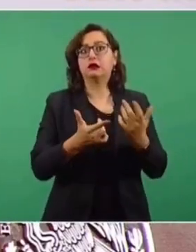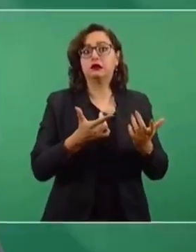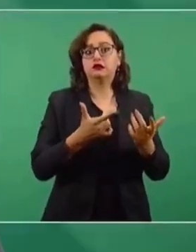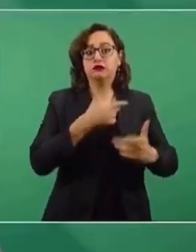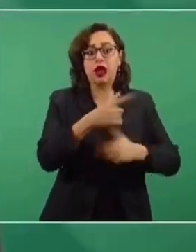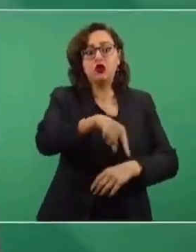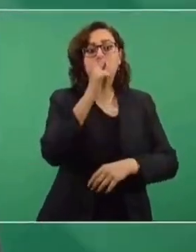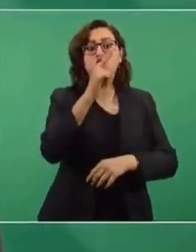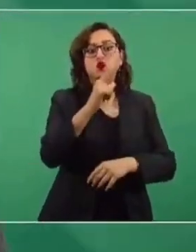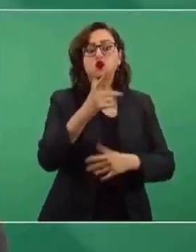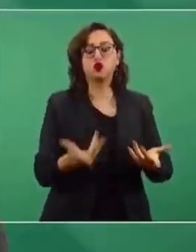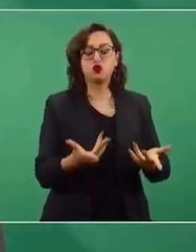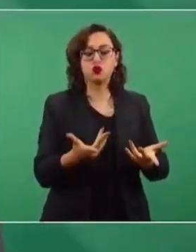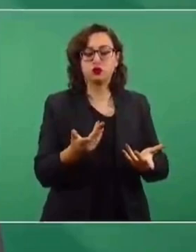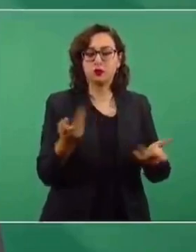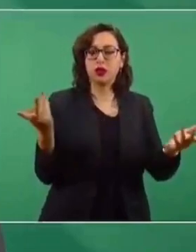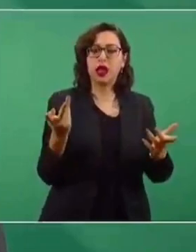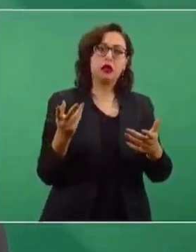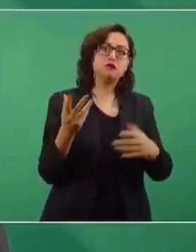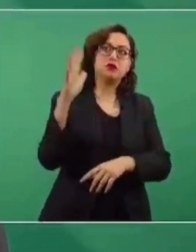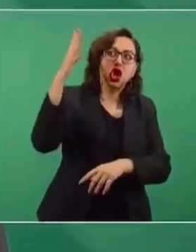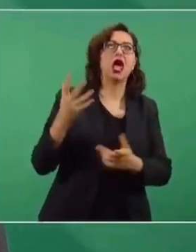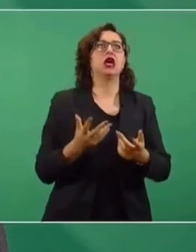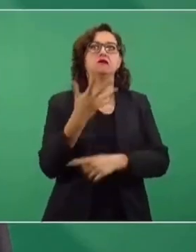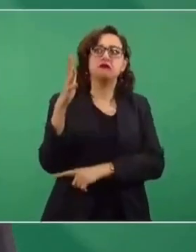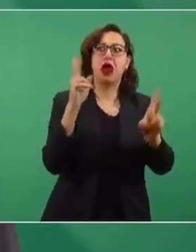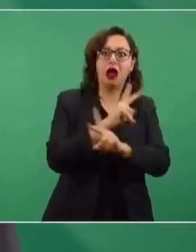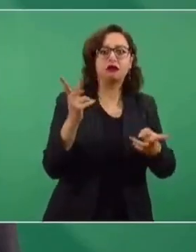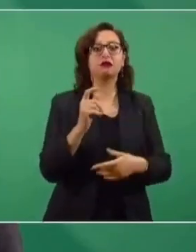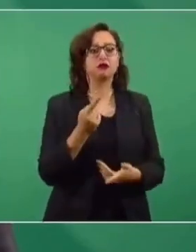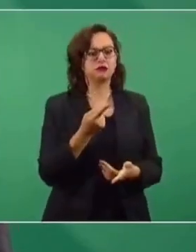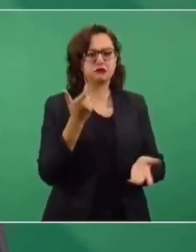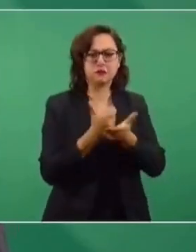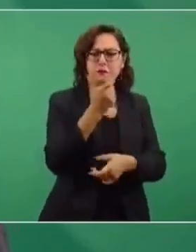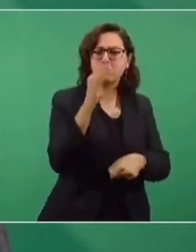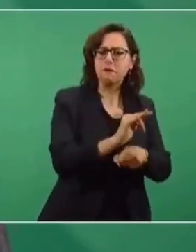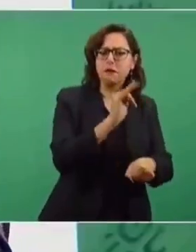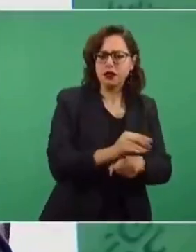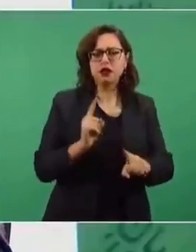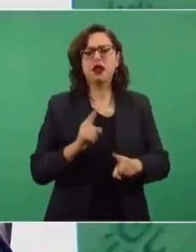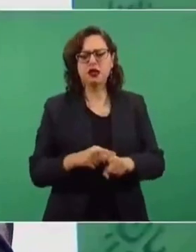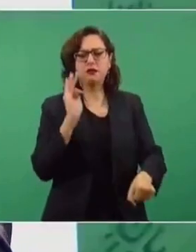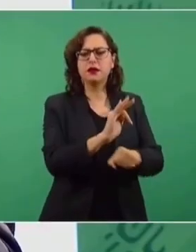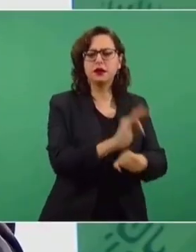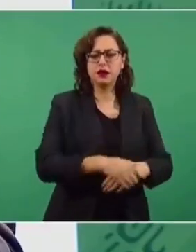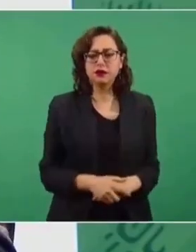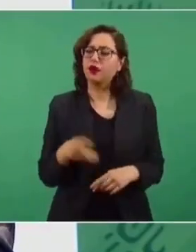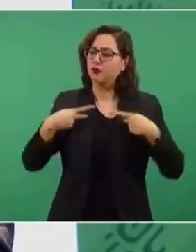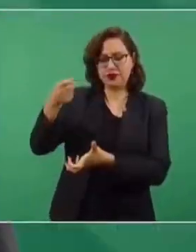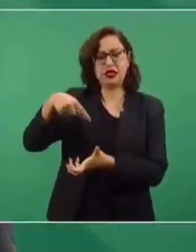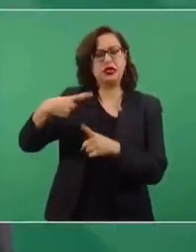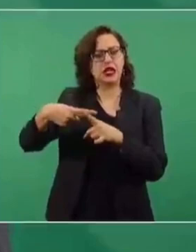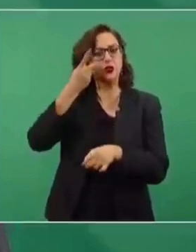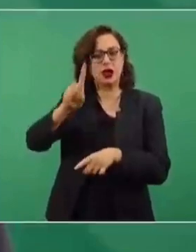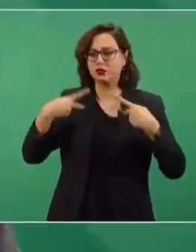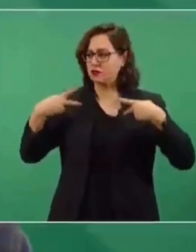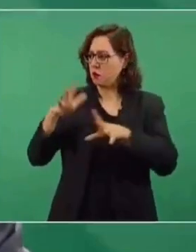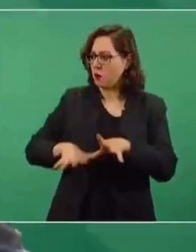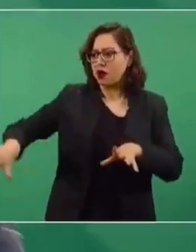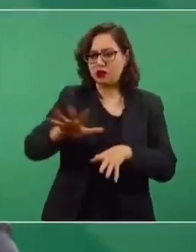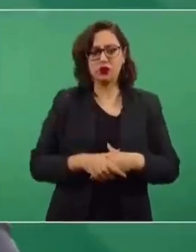final es que tienen un subsidio. ¿Y quién paga el subsidio? El pueblo. Entonces,